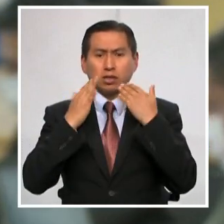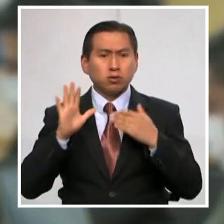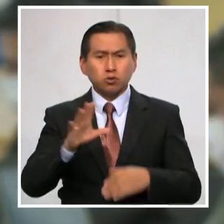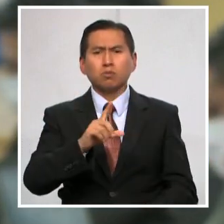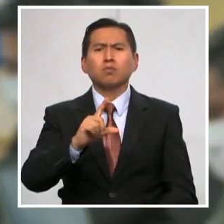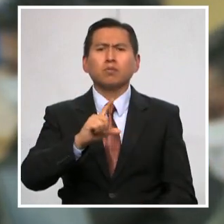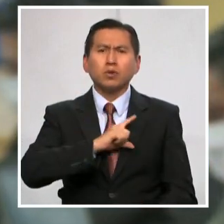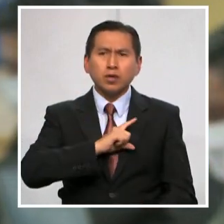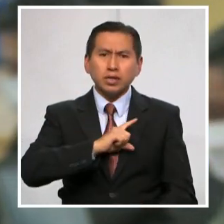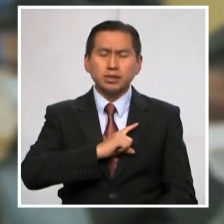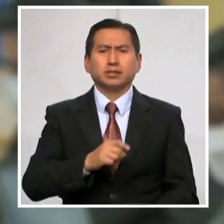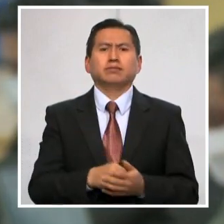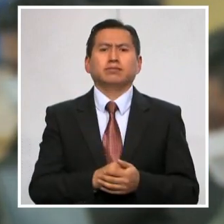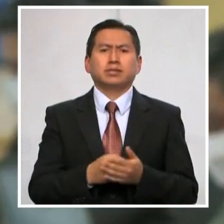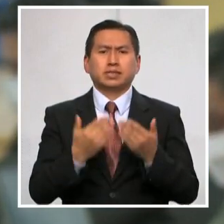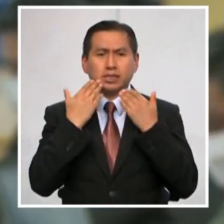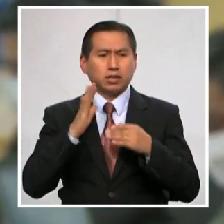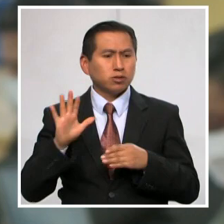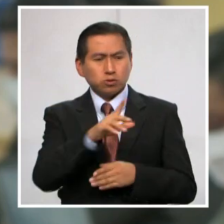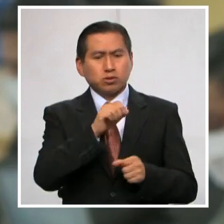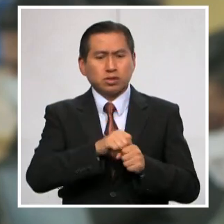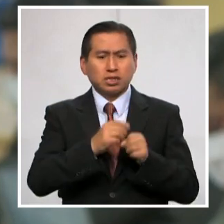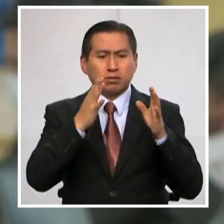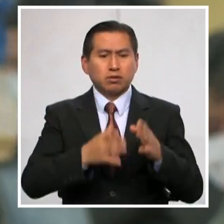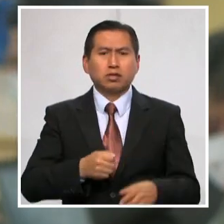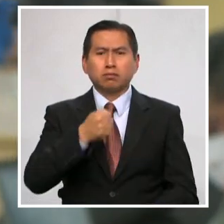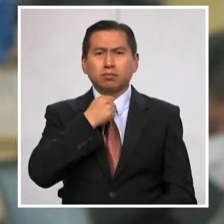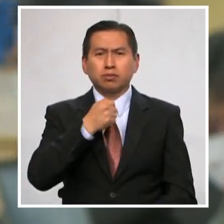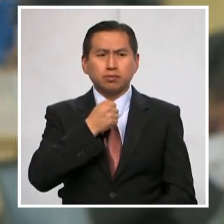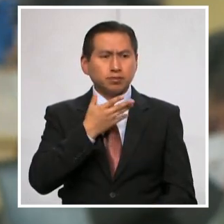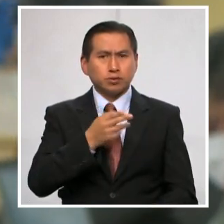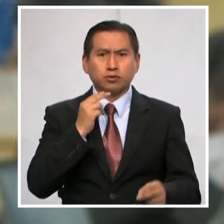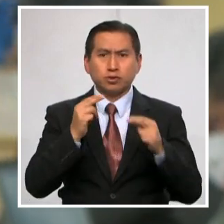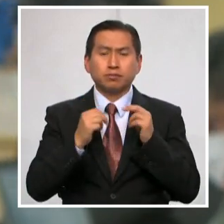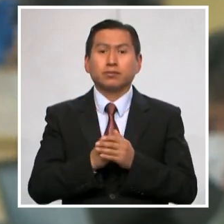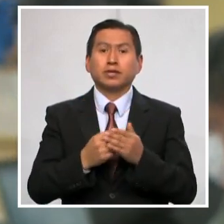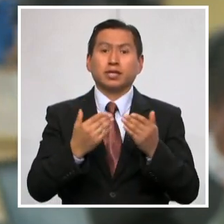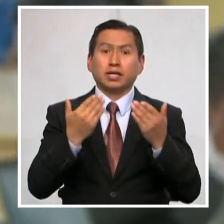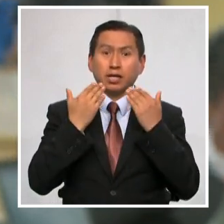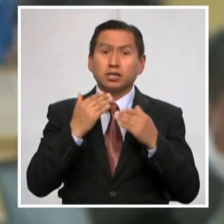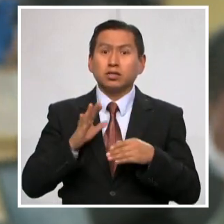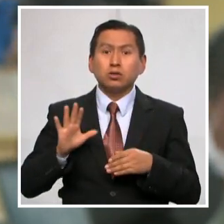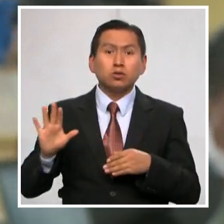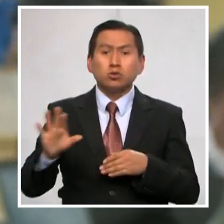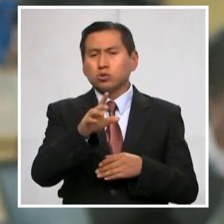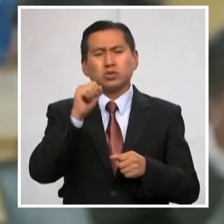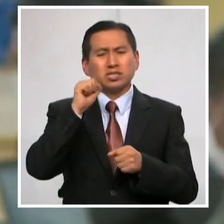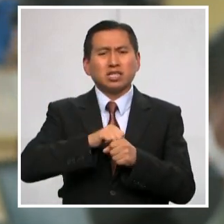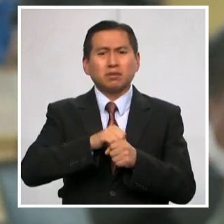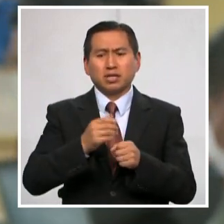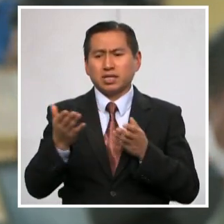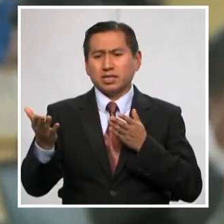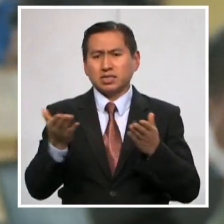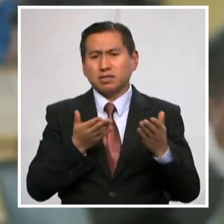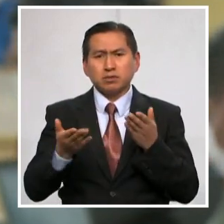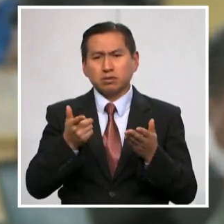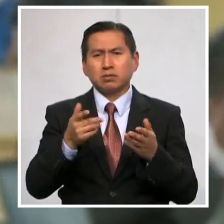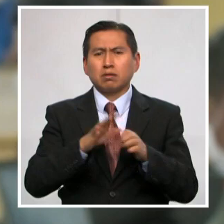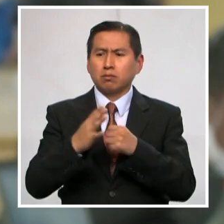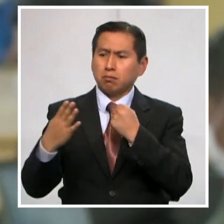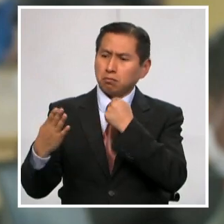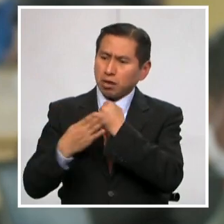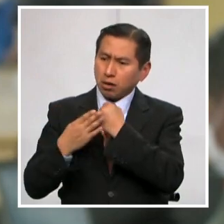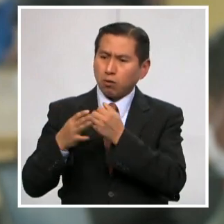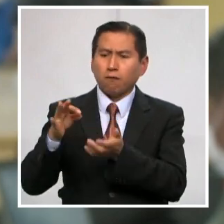los policías. Gracias a los trabajadores de la prensa. Gracias a los que trabajan en servicios como la banca,